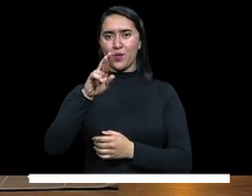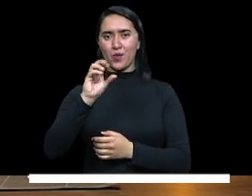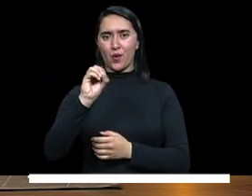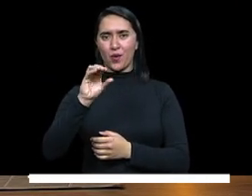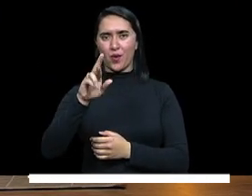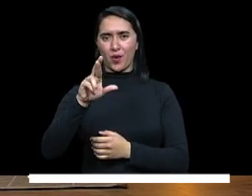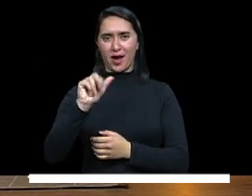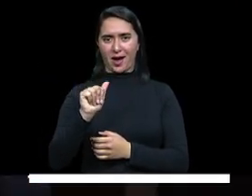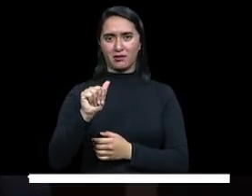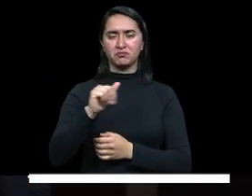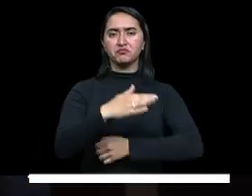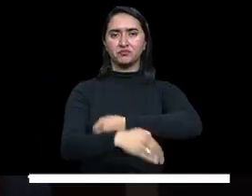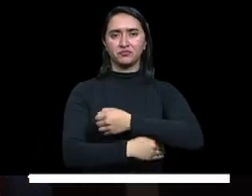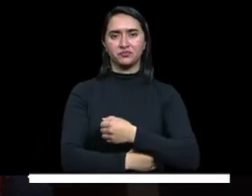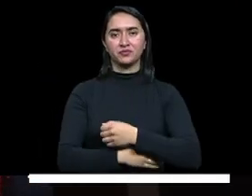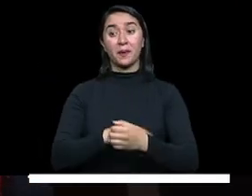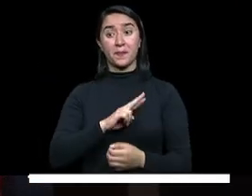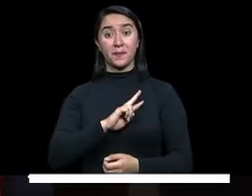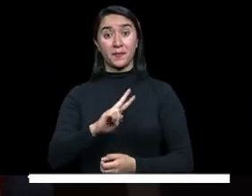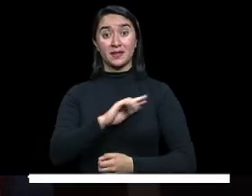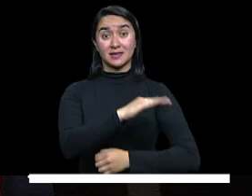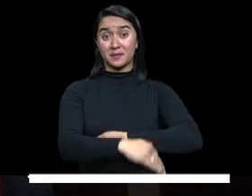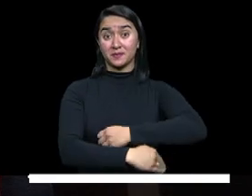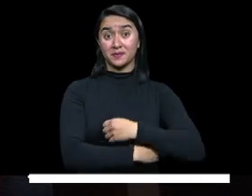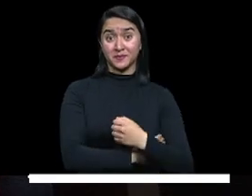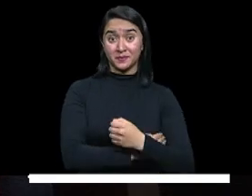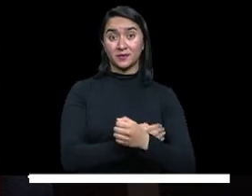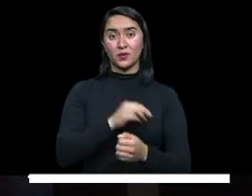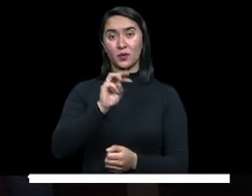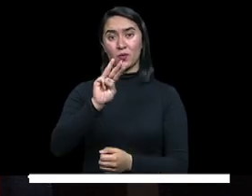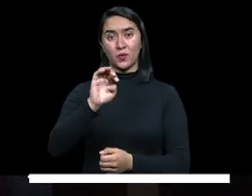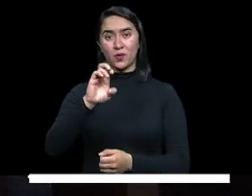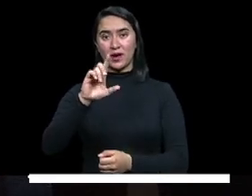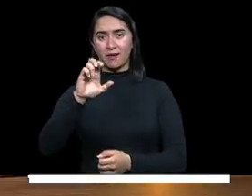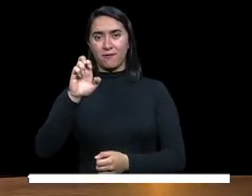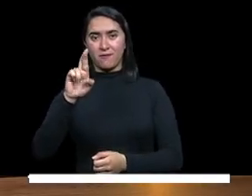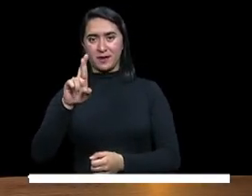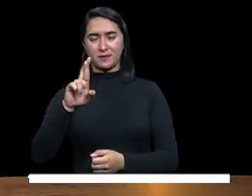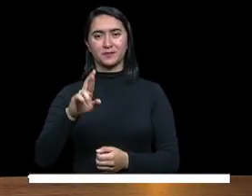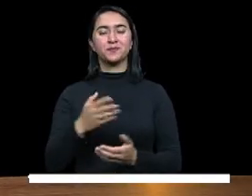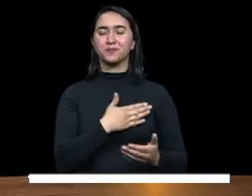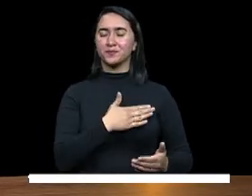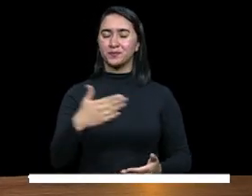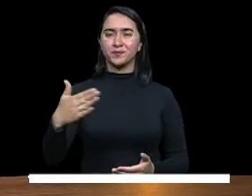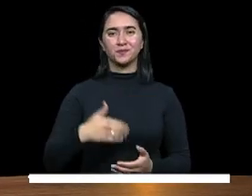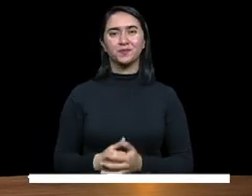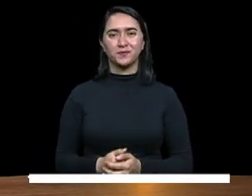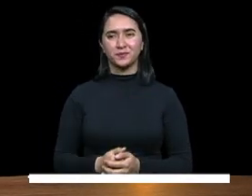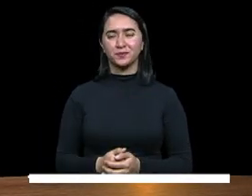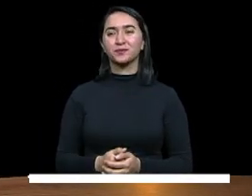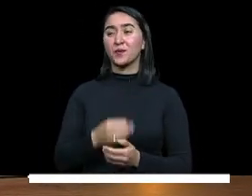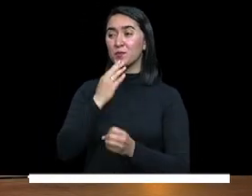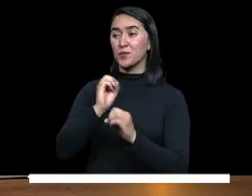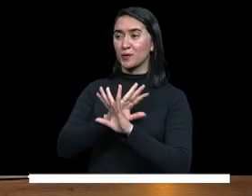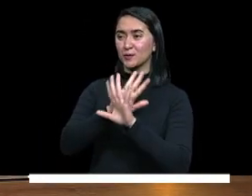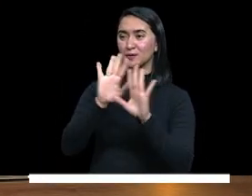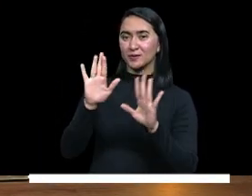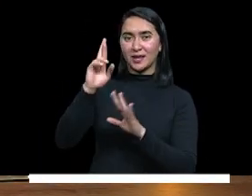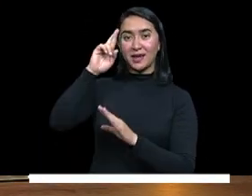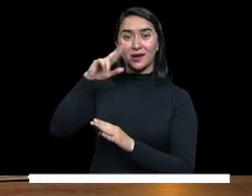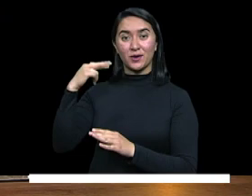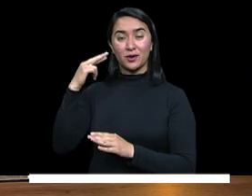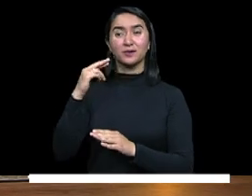Encargado de Educación Superior, Wilfer Valero. Bienvenidos todos, qué gusto saludarlos a esta hora. Buenos días, Rosy, buenos días a nuestro